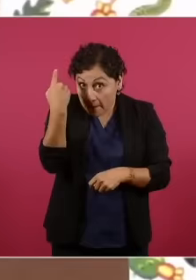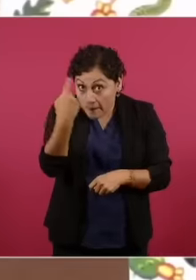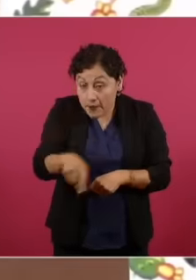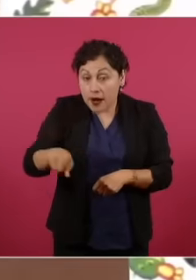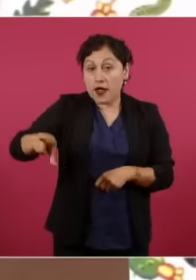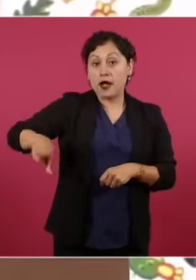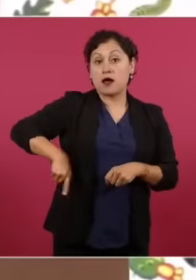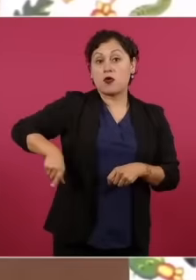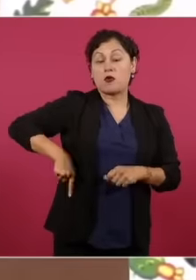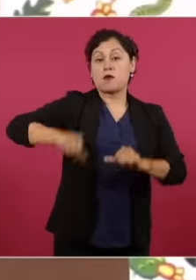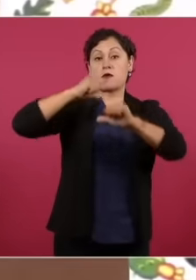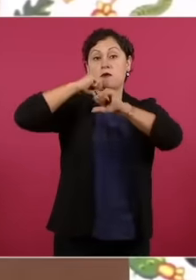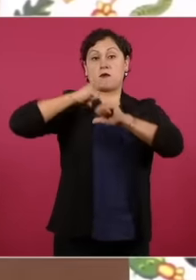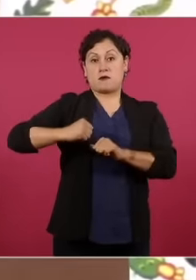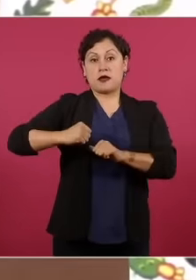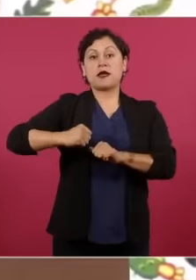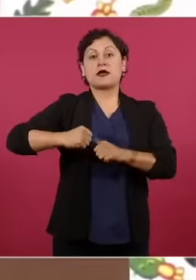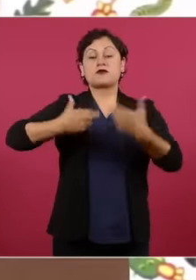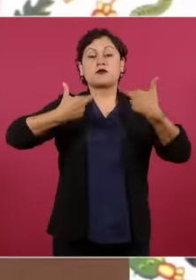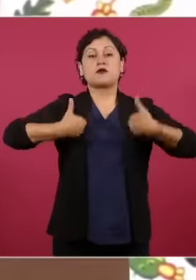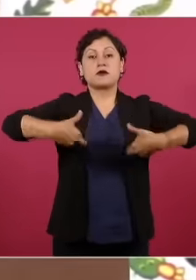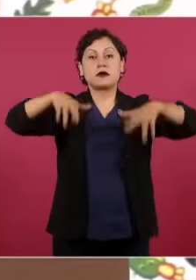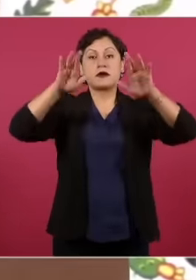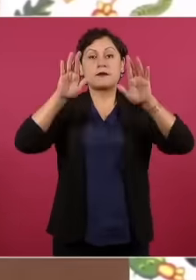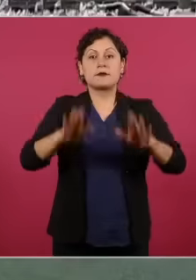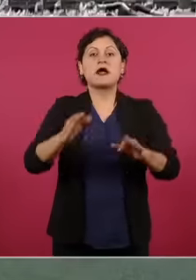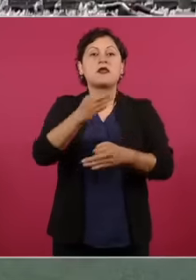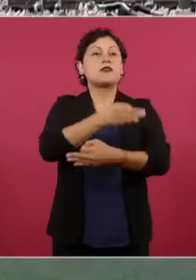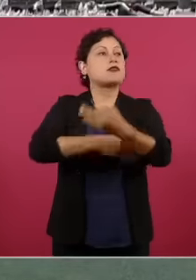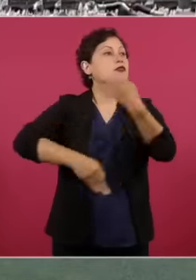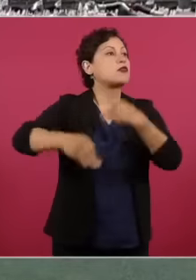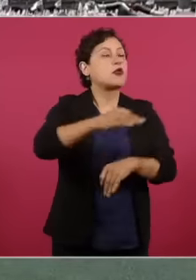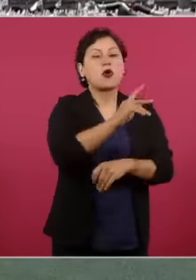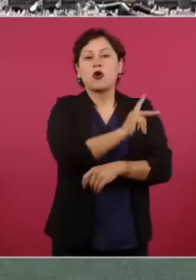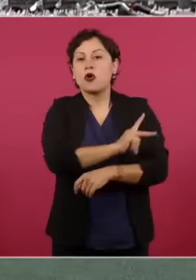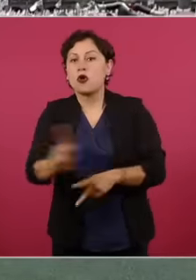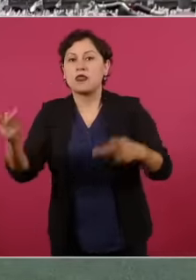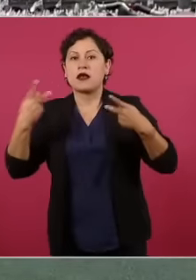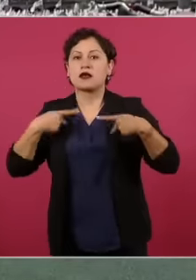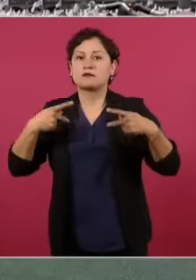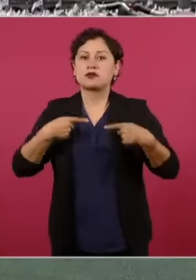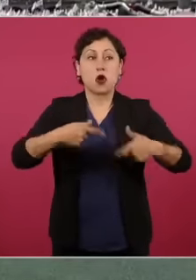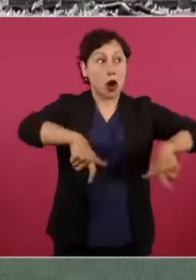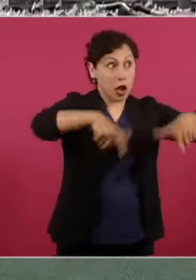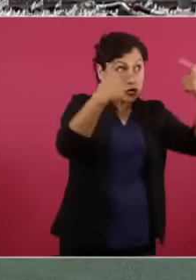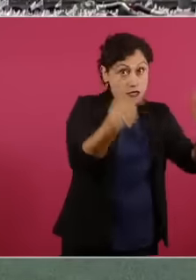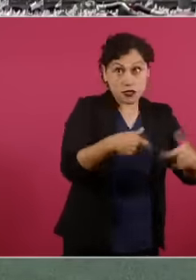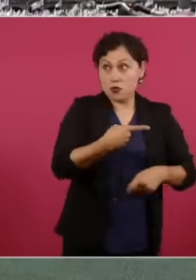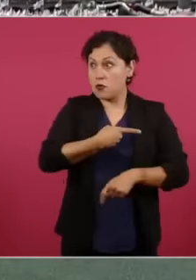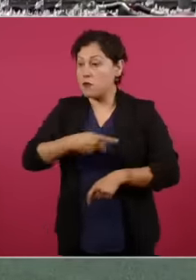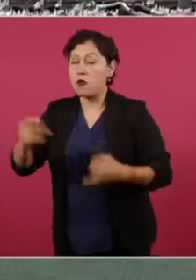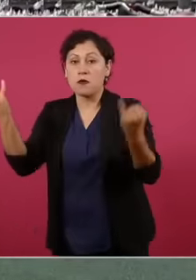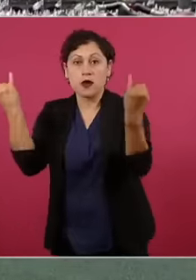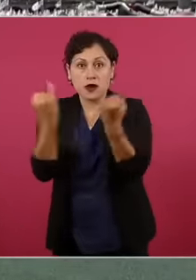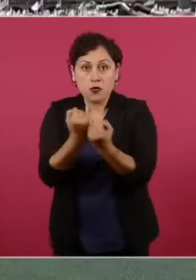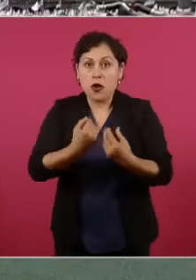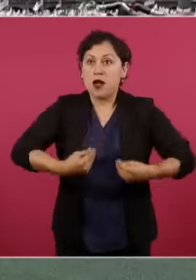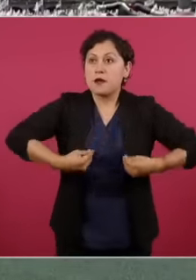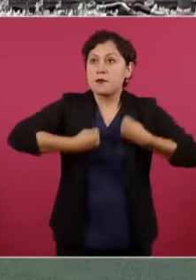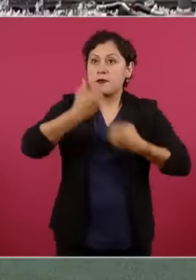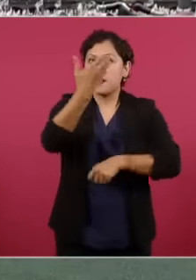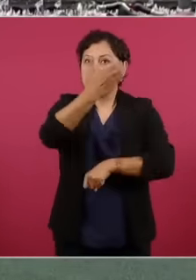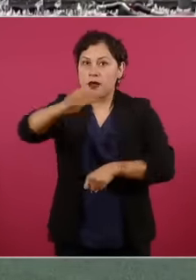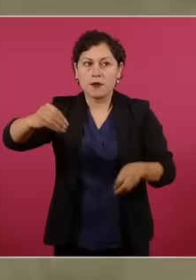Y a todos A ricos Y a pobres A la gente Del campo Y de la ciudad A creyentes